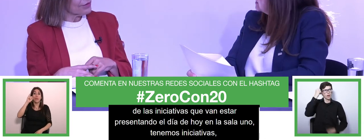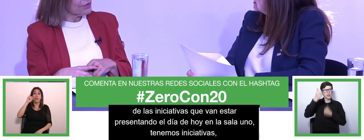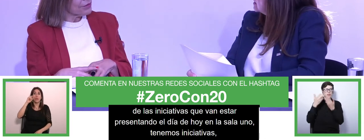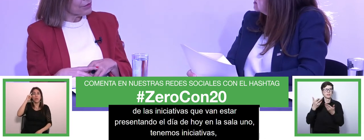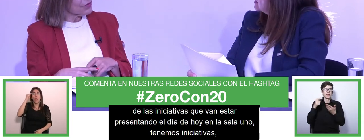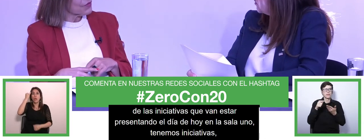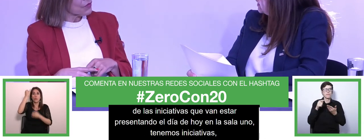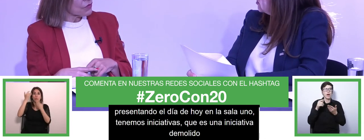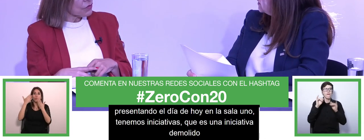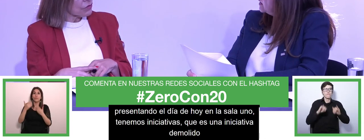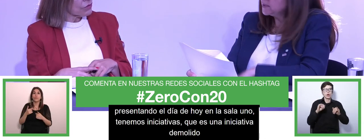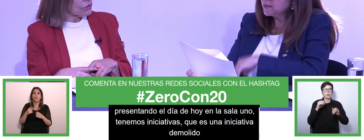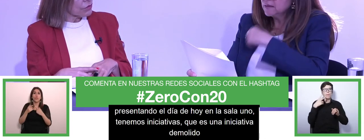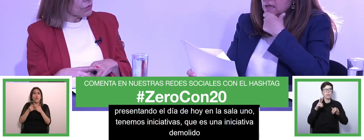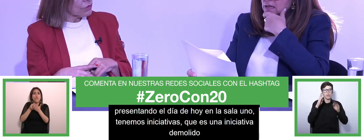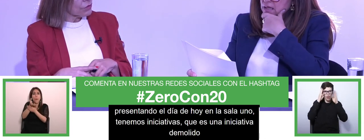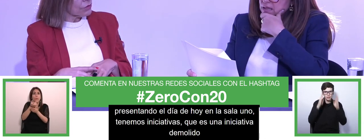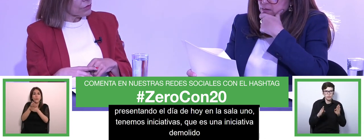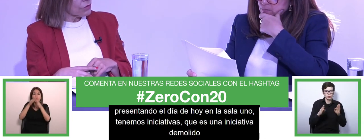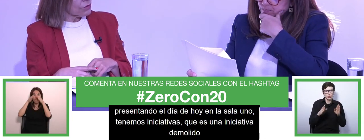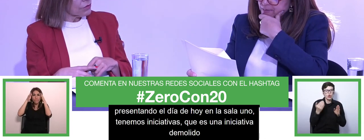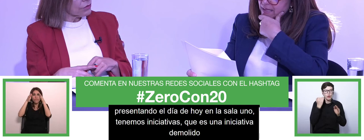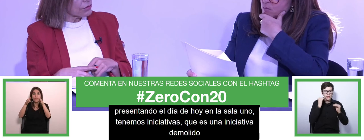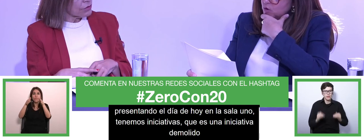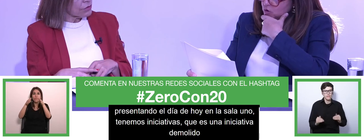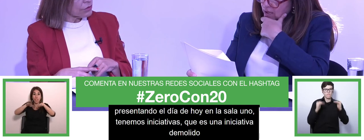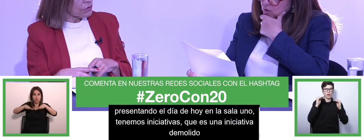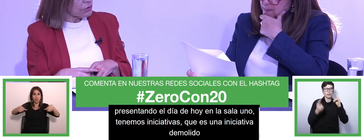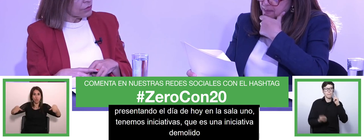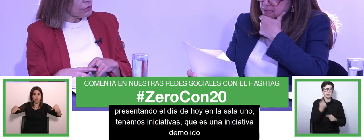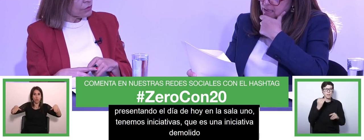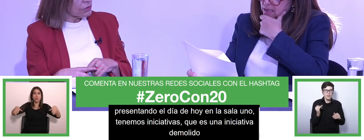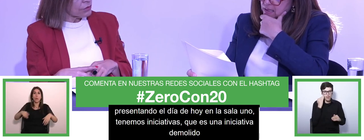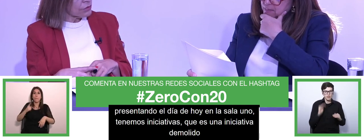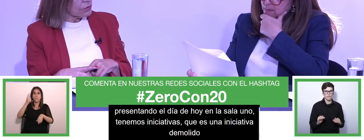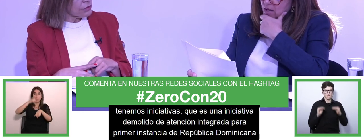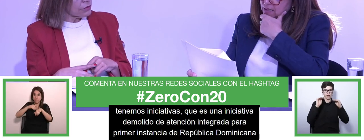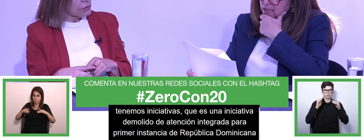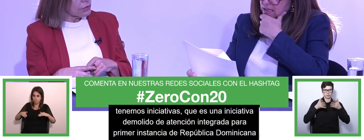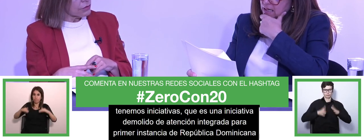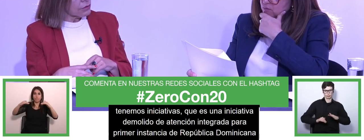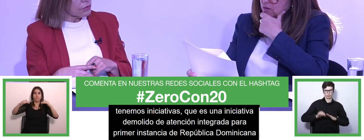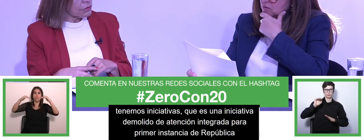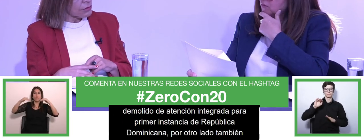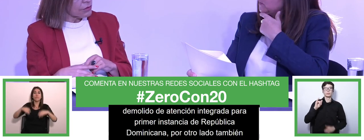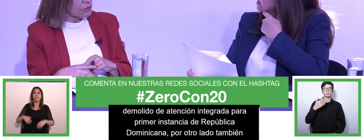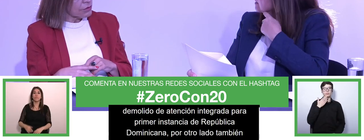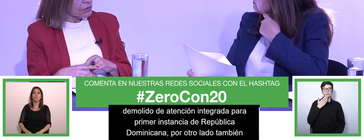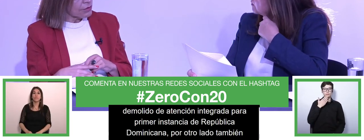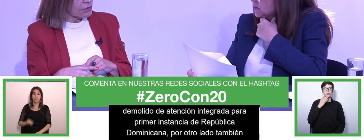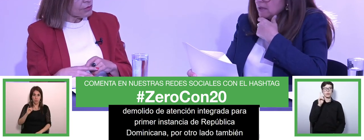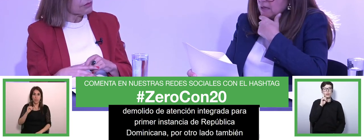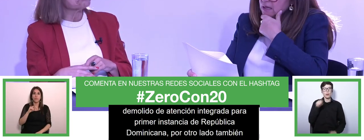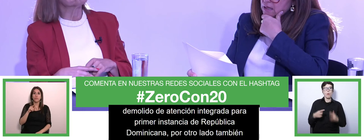primera infancia de la república dominicana por otro lado también vamos a tener a la fundación Volkswagen